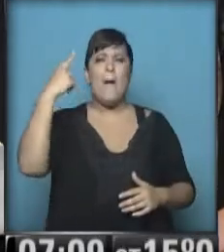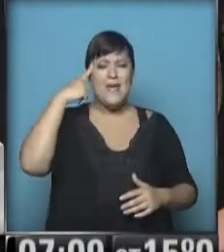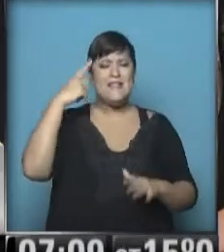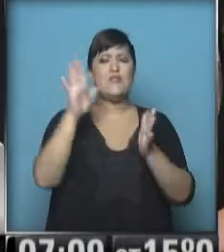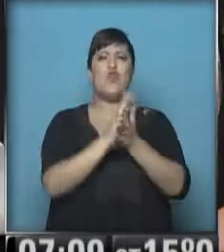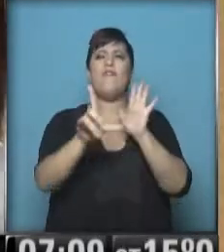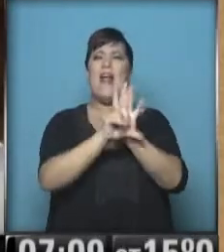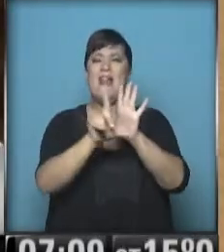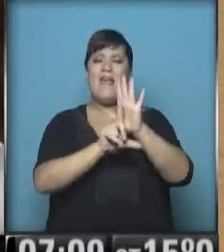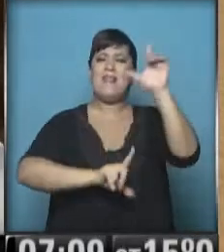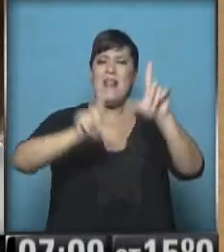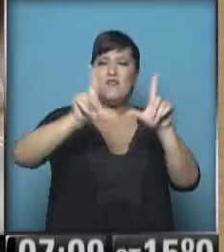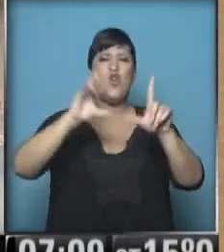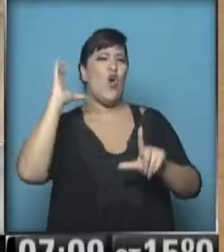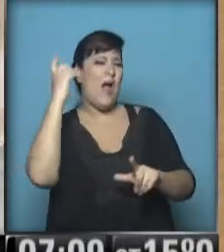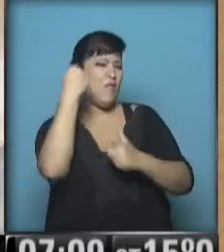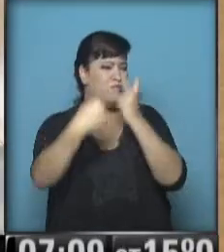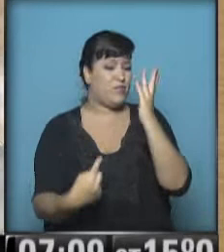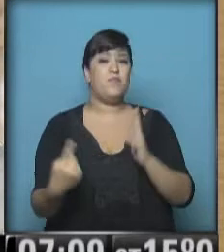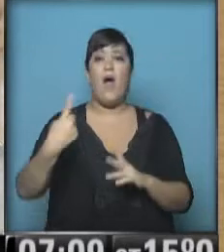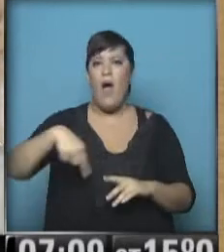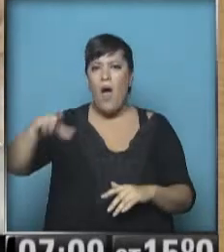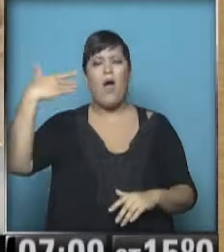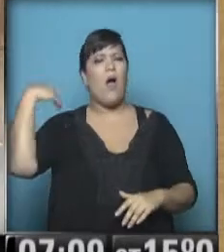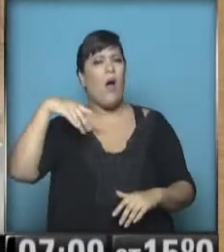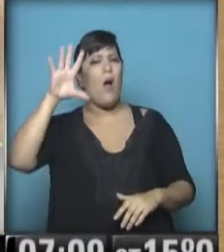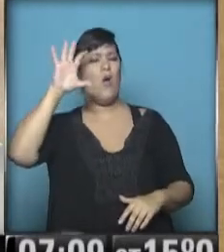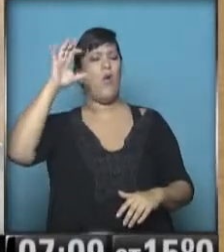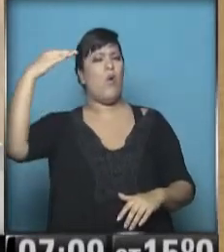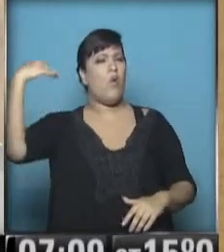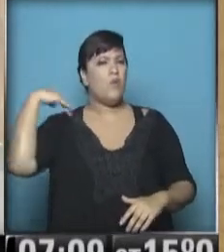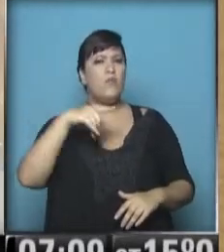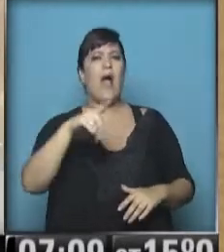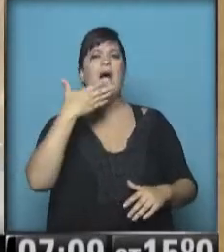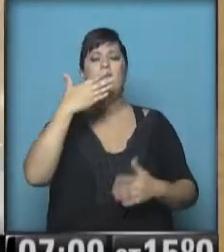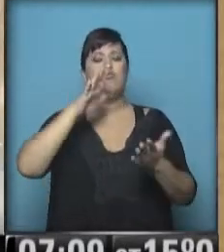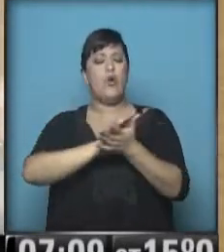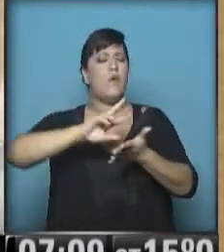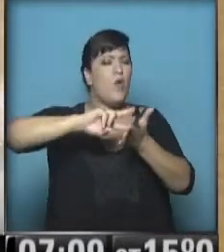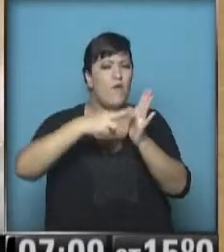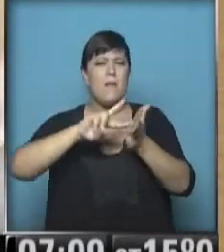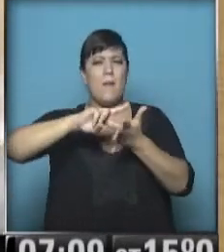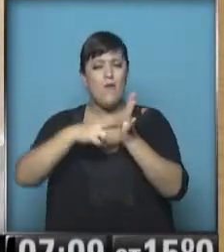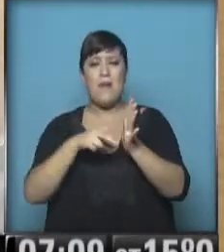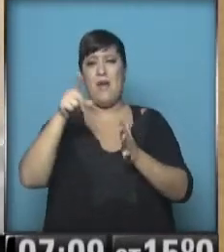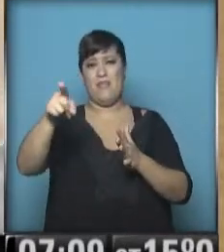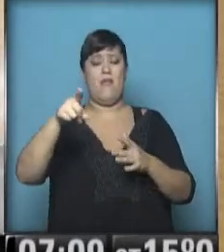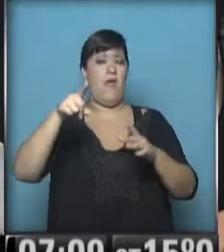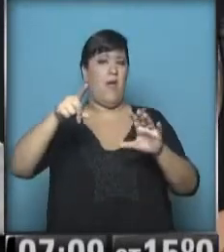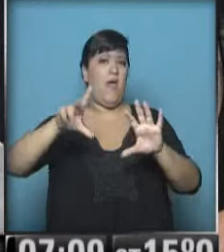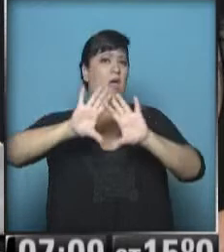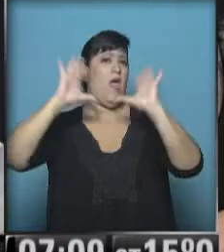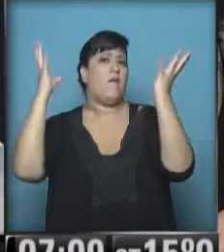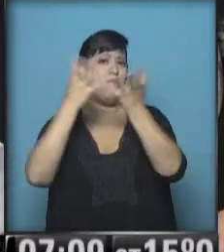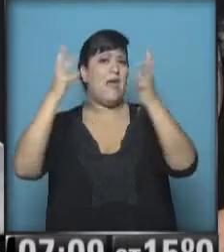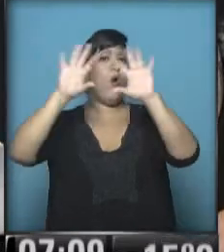ley de medios. A ver, cuando pensamos entonces, por ejemplo, recordó que cuando hablamos de las crisis que están viviendo las principales economías de